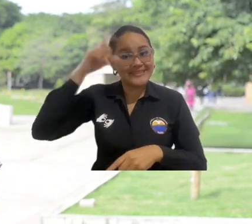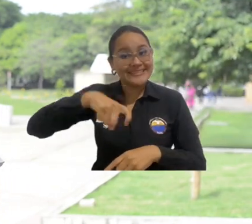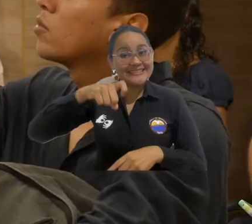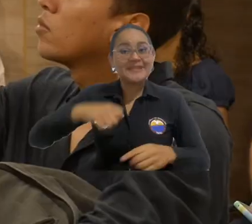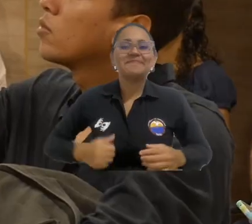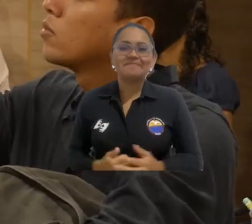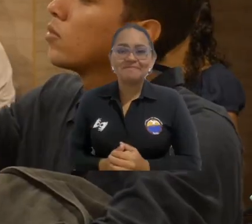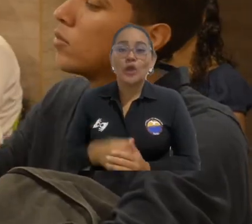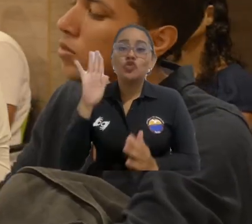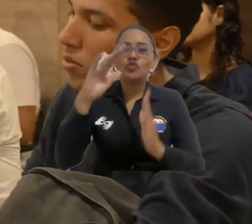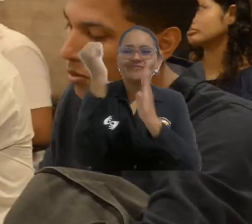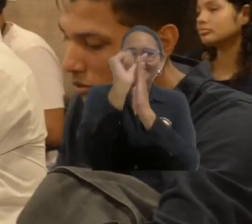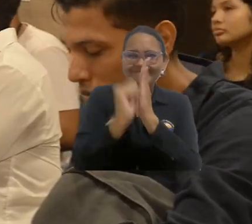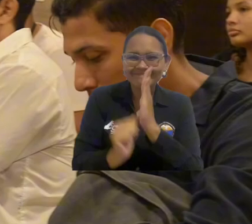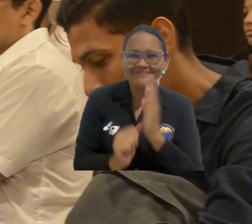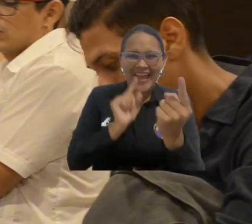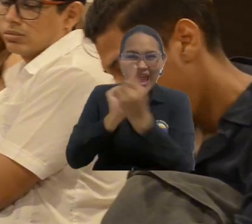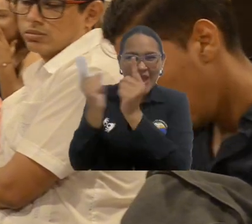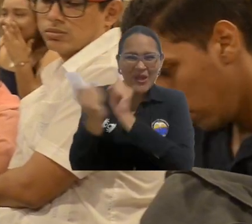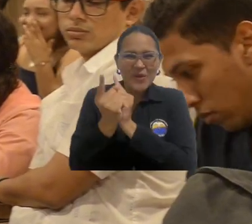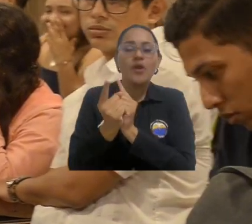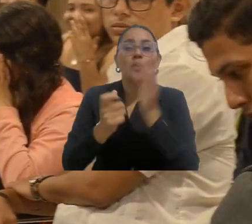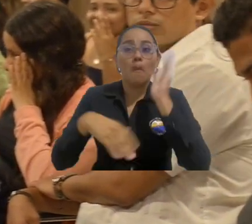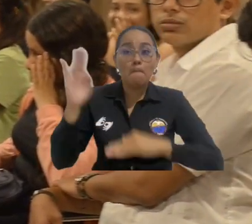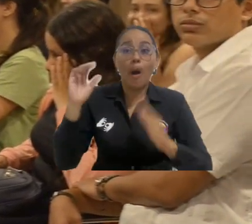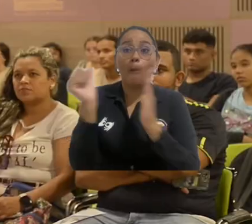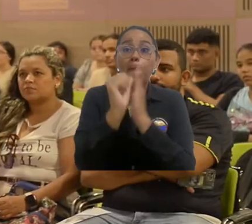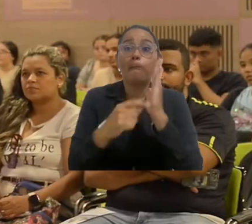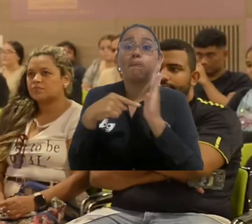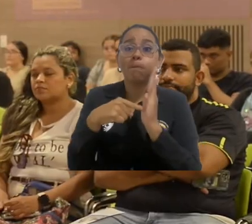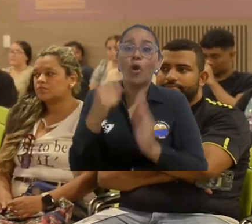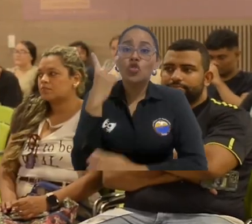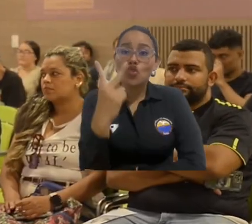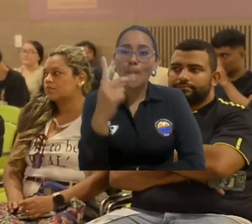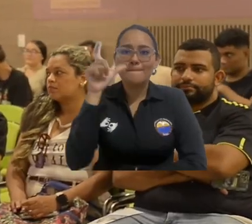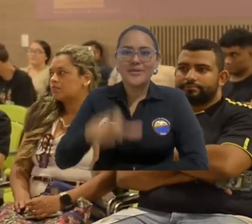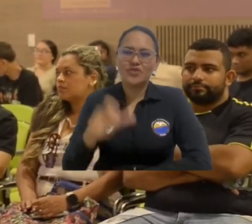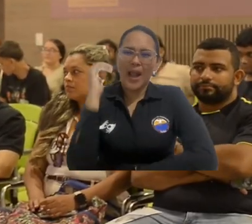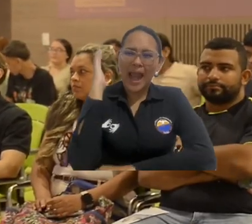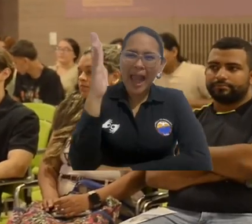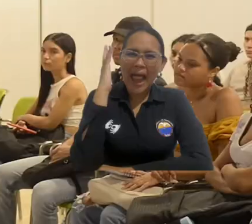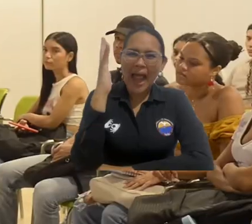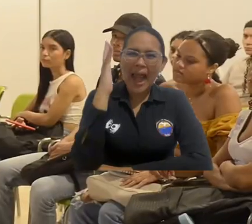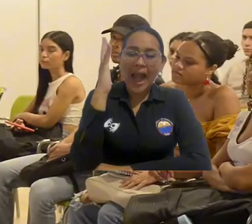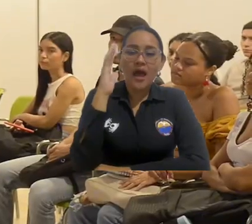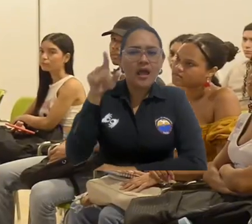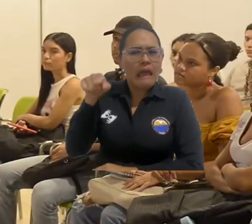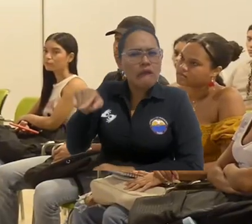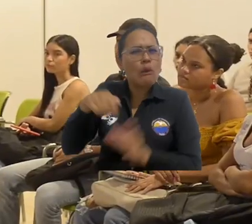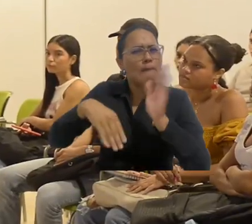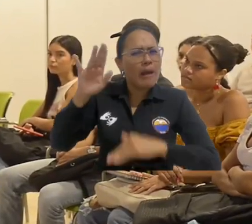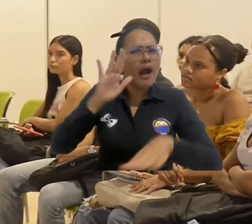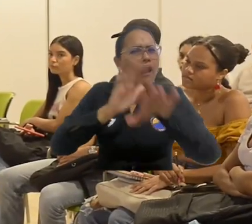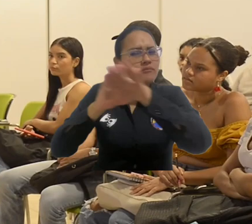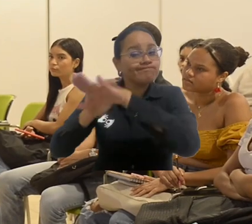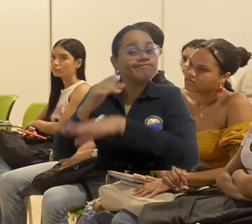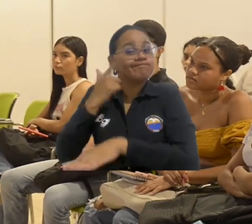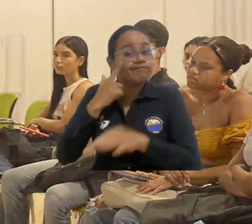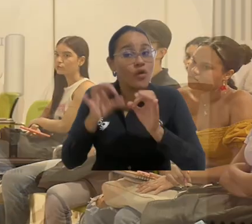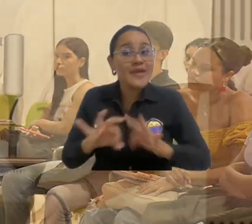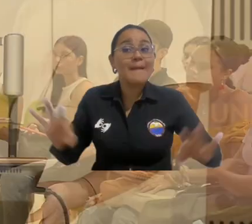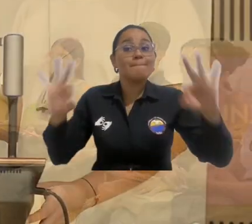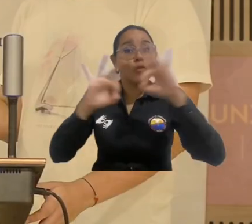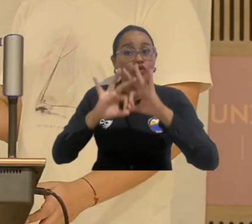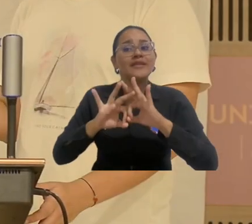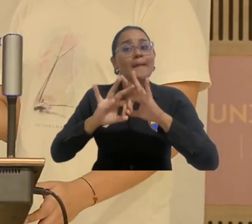cabal. La agenda del encuentro incluyó la participación de dos conferencistas invitados quienes se refirieron a la importancia de